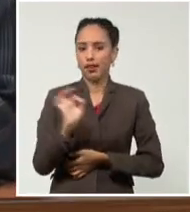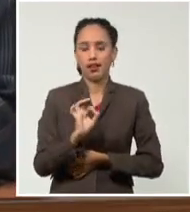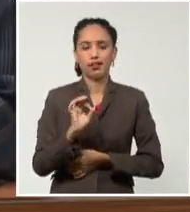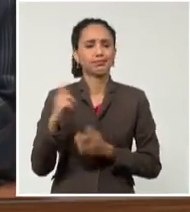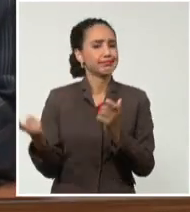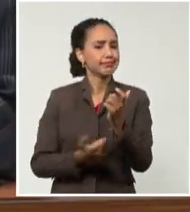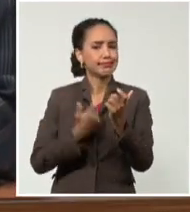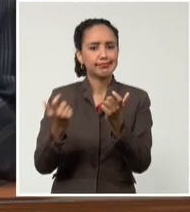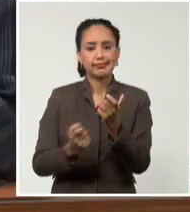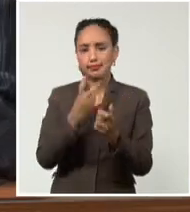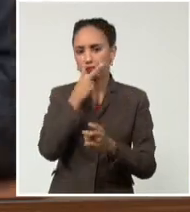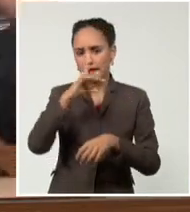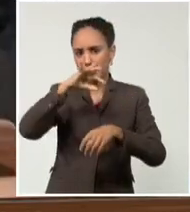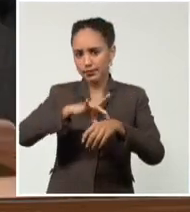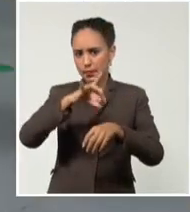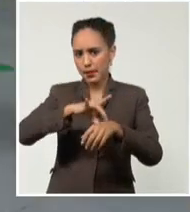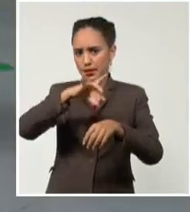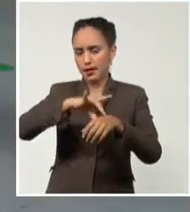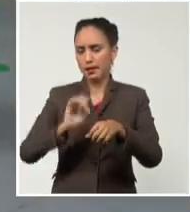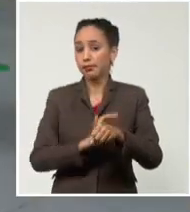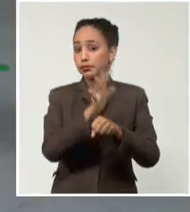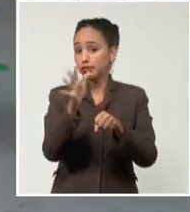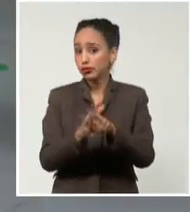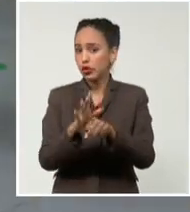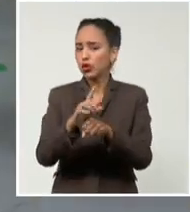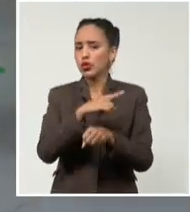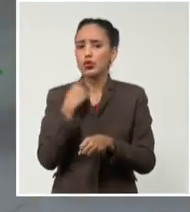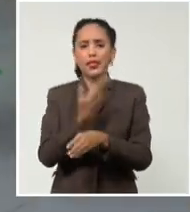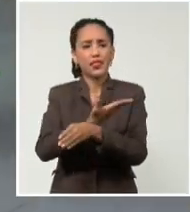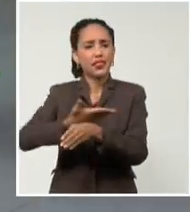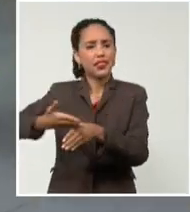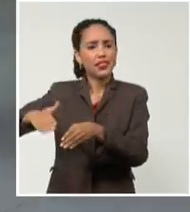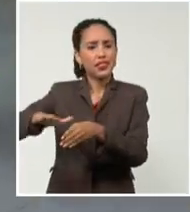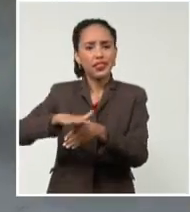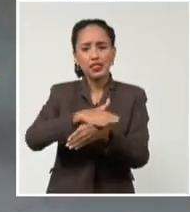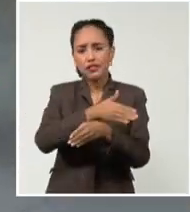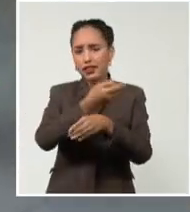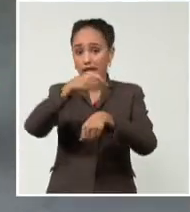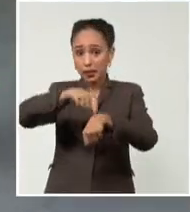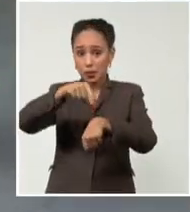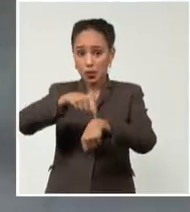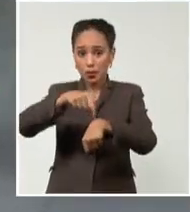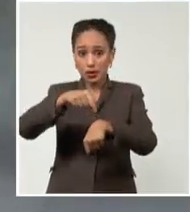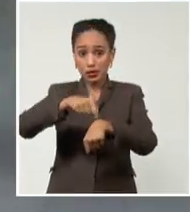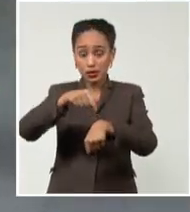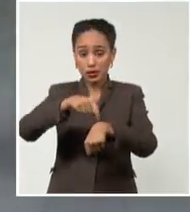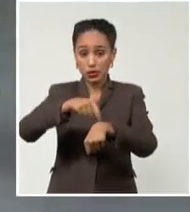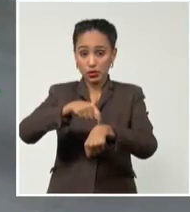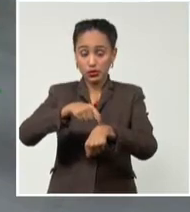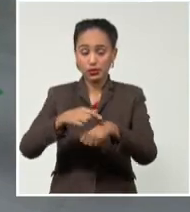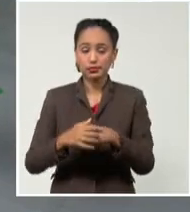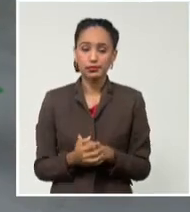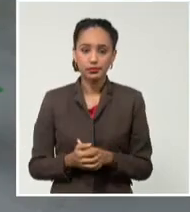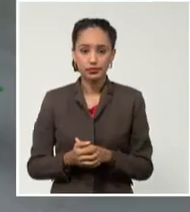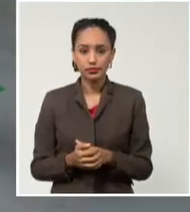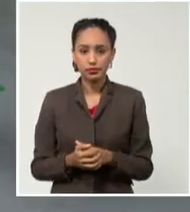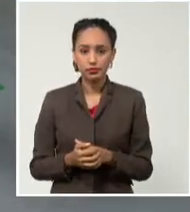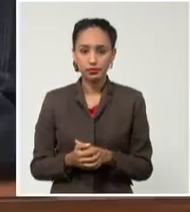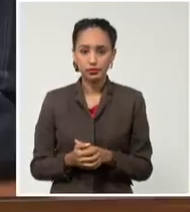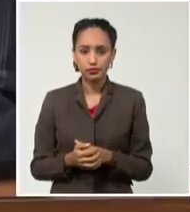con la COVID. hemos pasado por diferentes momentos, estamos aplicando